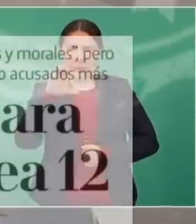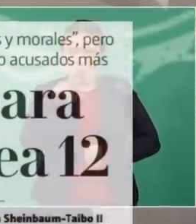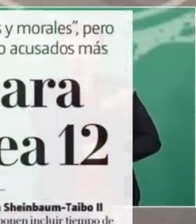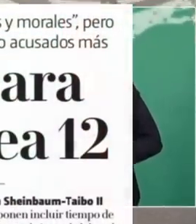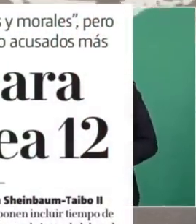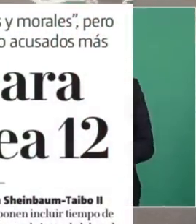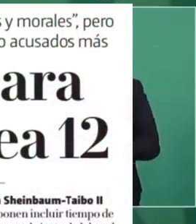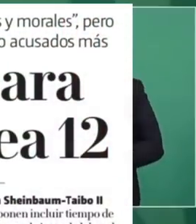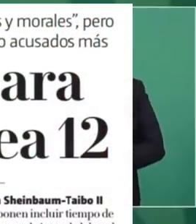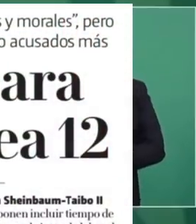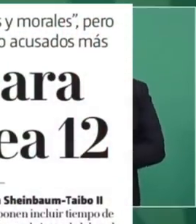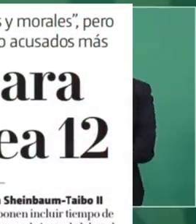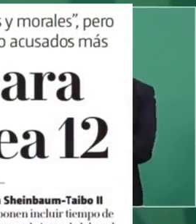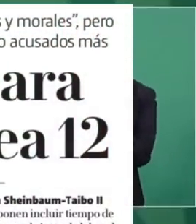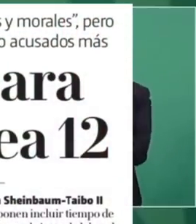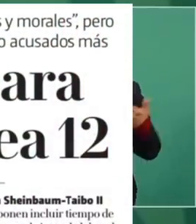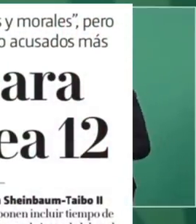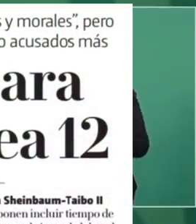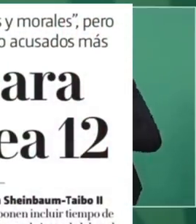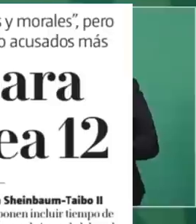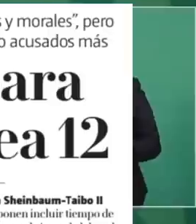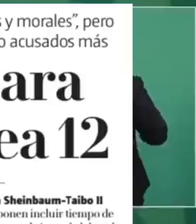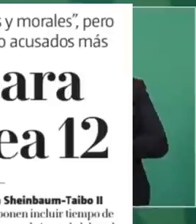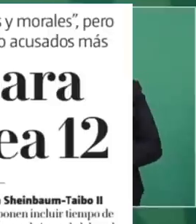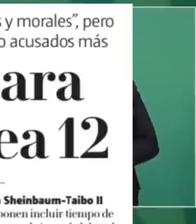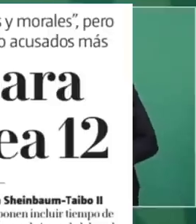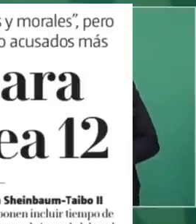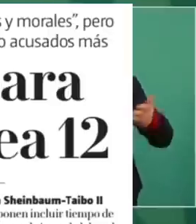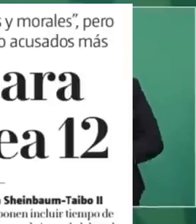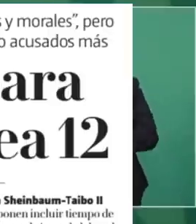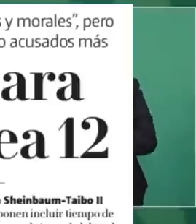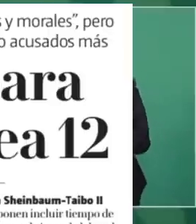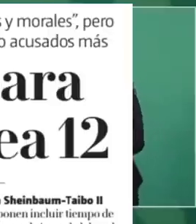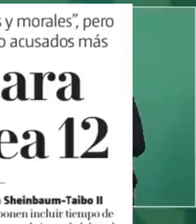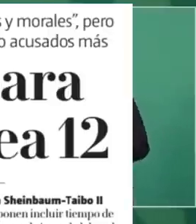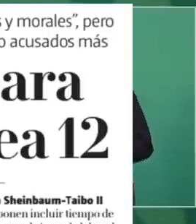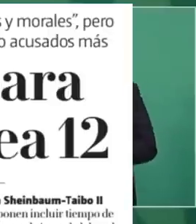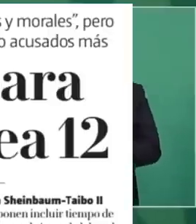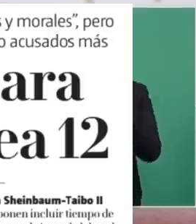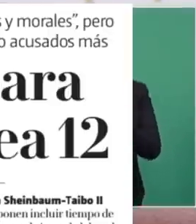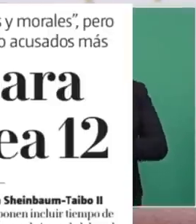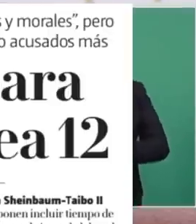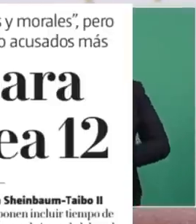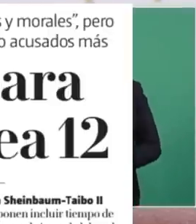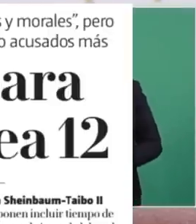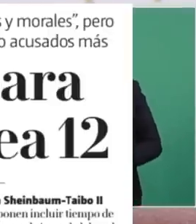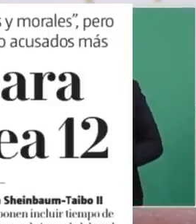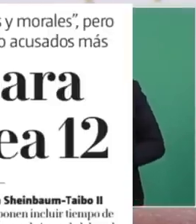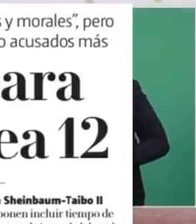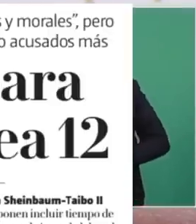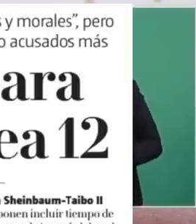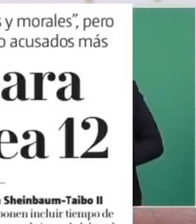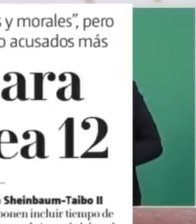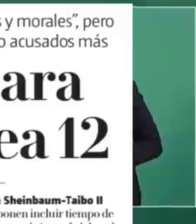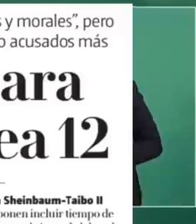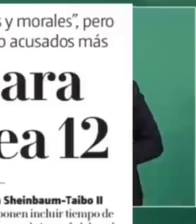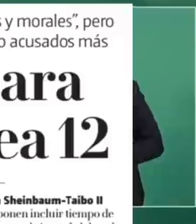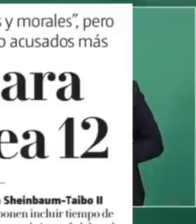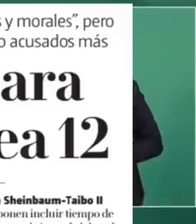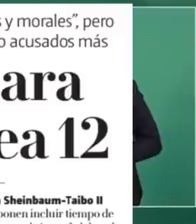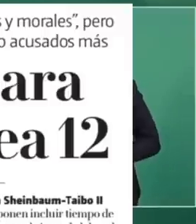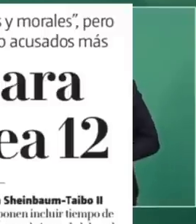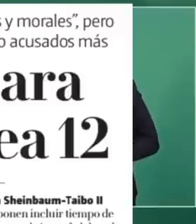Quiero decirles que es una investigación que está haciendo la Fiscalía de la Ciudad de México. Esta